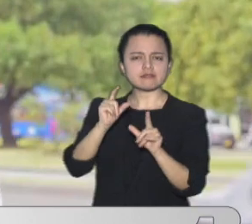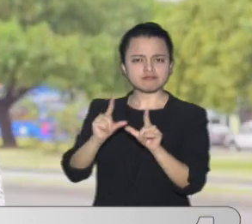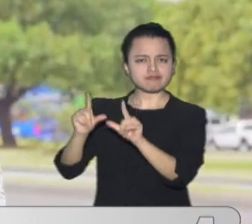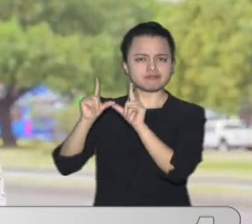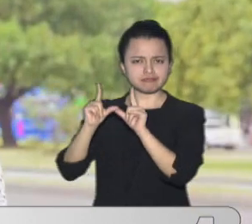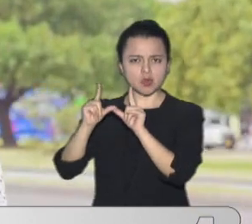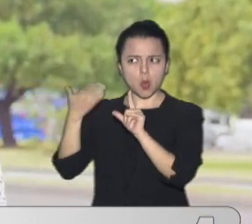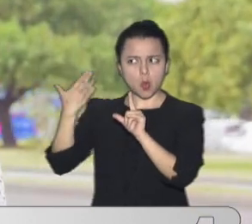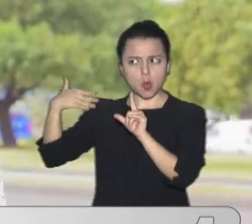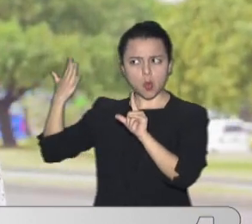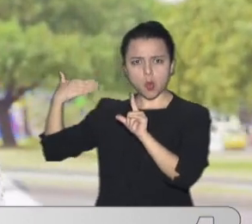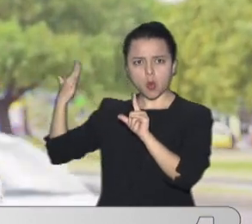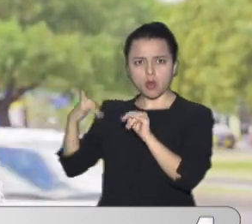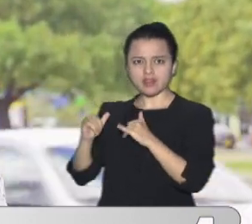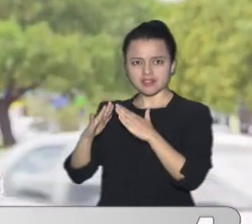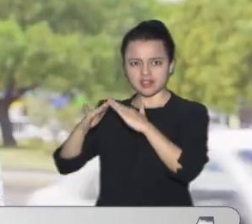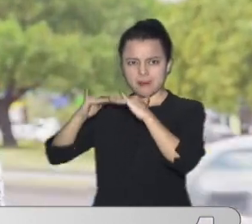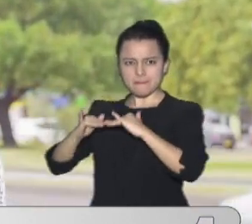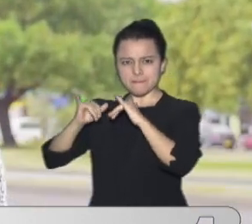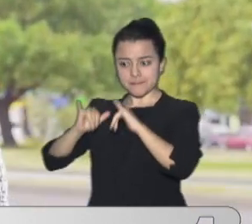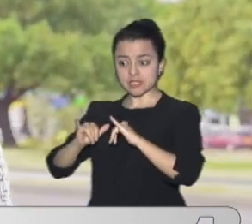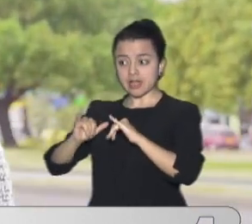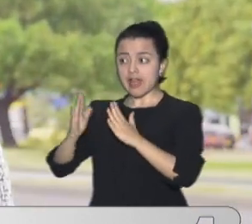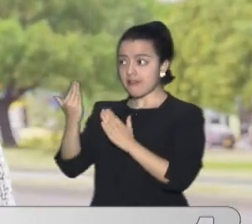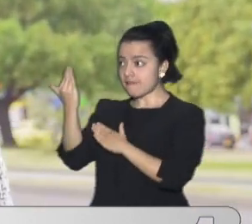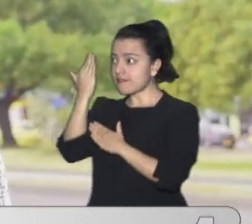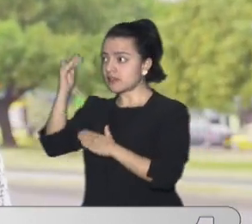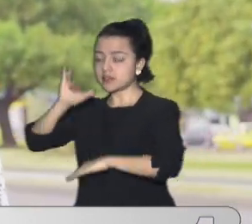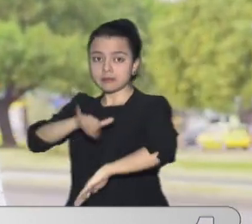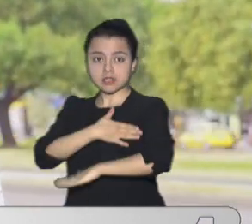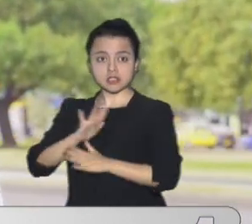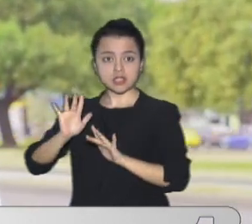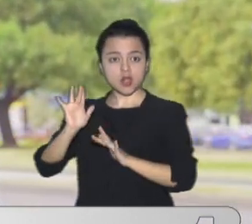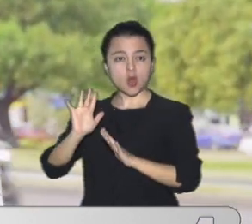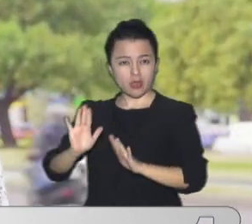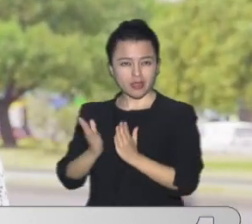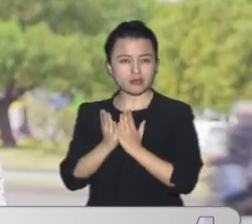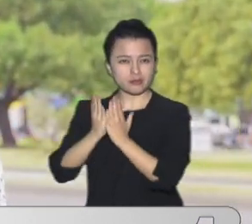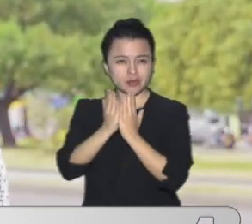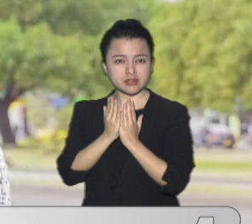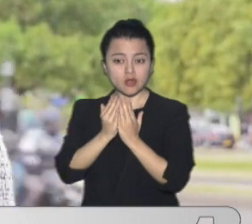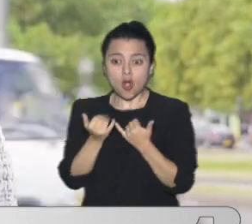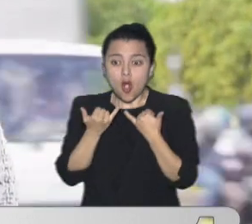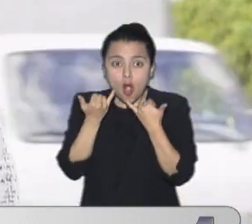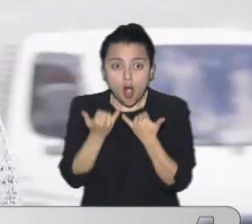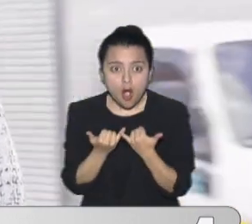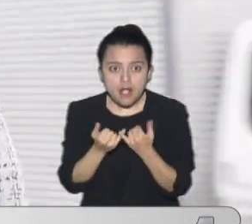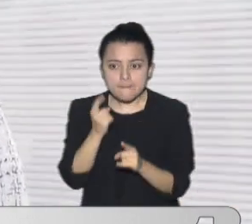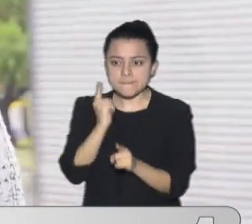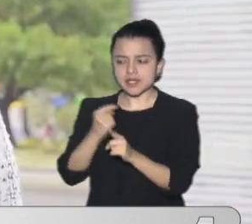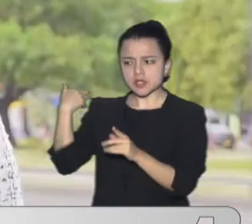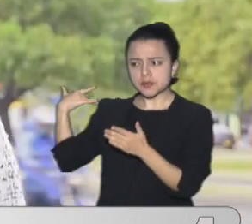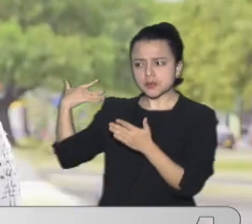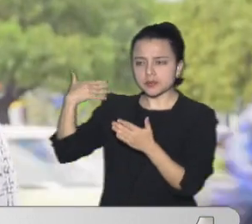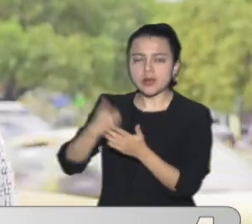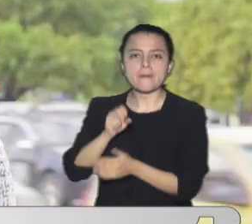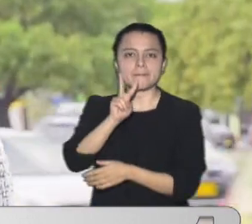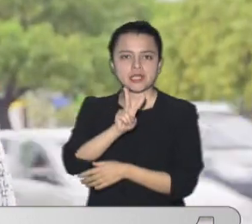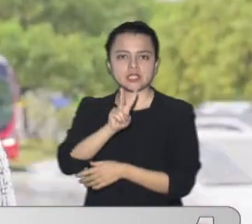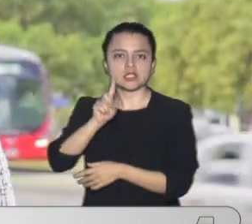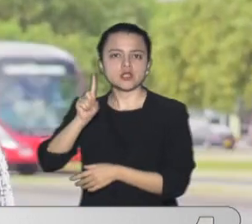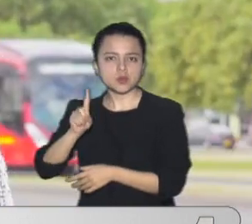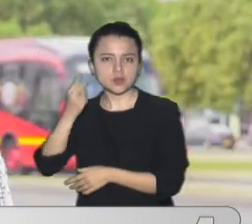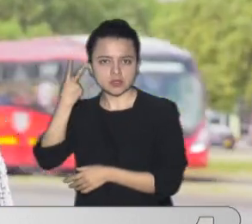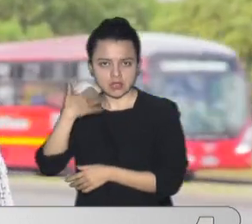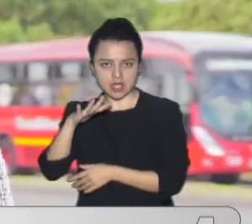14 meses Esperando su convalidación En el Ministerio De educación Hasta el momento Lleva 21 días En huelga De hambre Y